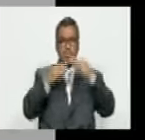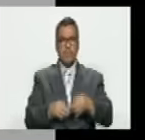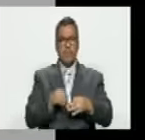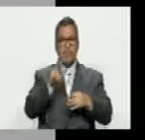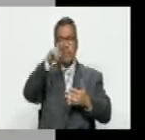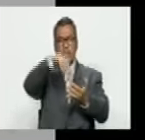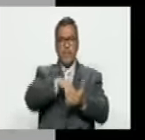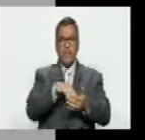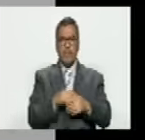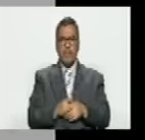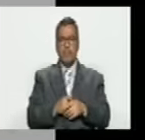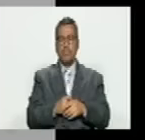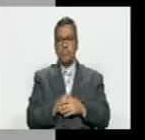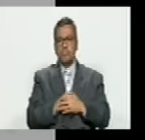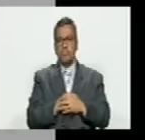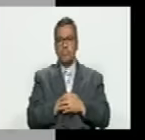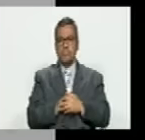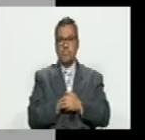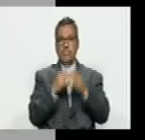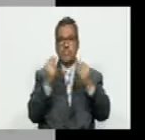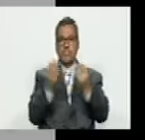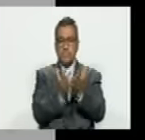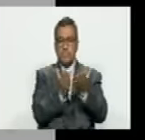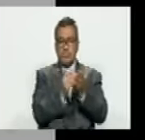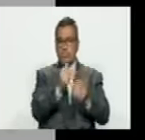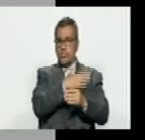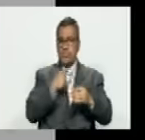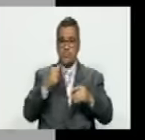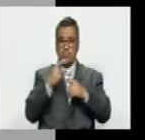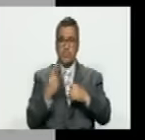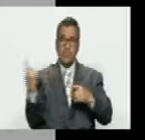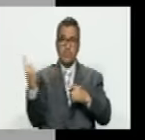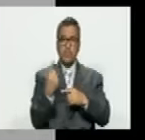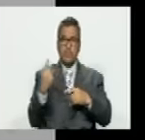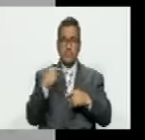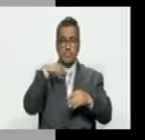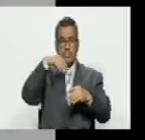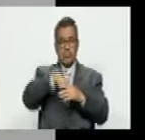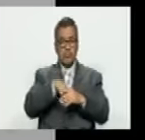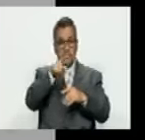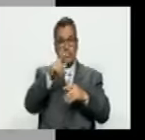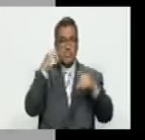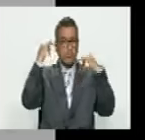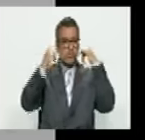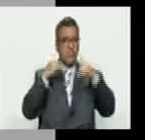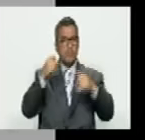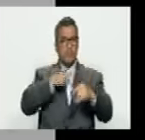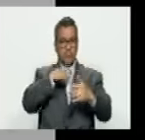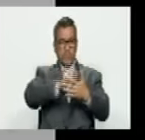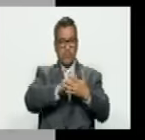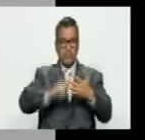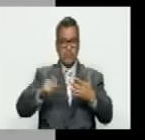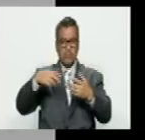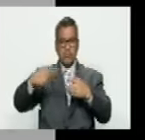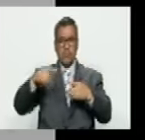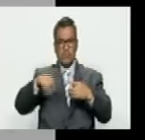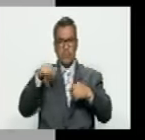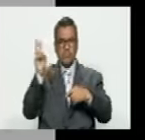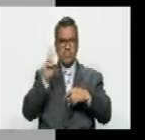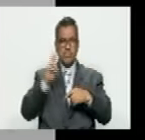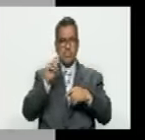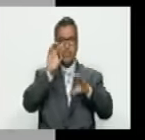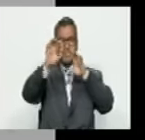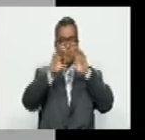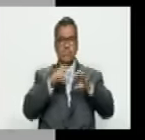de 2.000 porque muchos académicos no quieren quedarse por fuera quieren anotarse en esa fiesta de que yo firmé por la democracia en Venezuela entonces tenemos